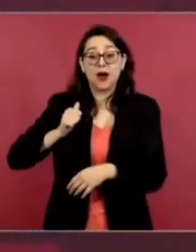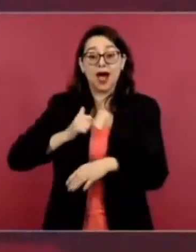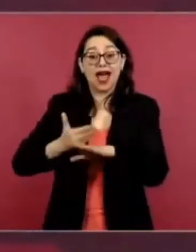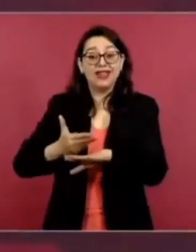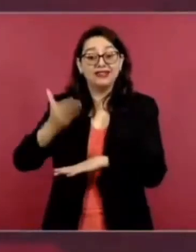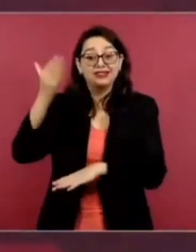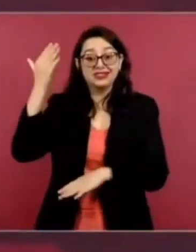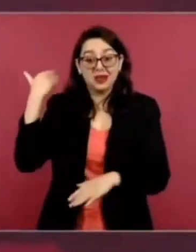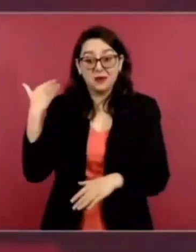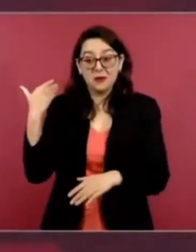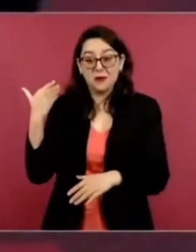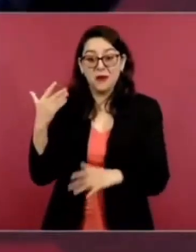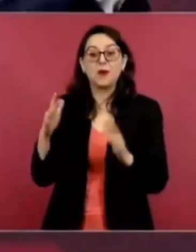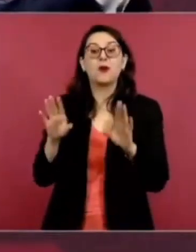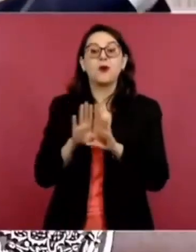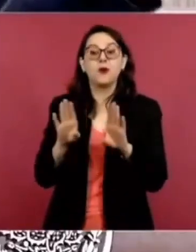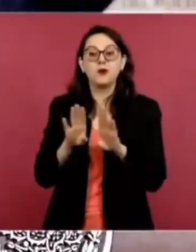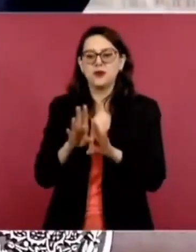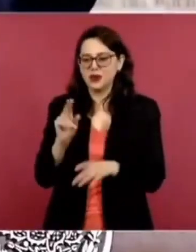a los puertos.